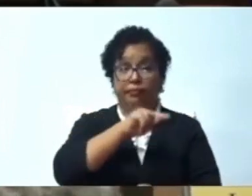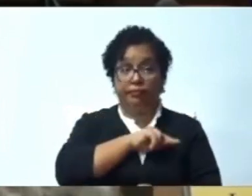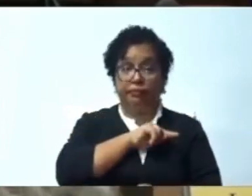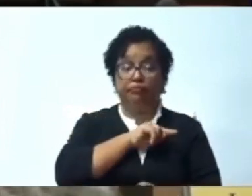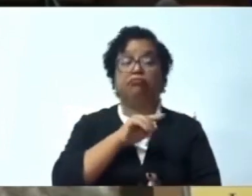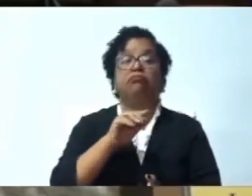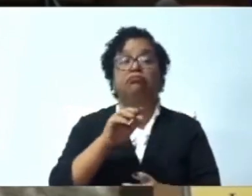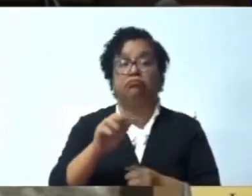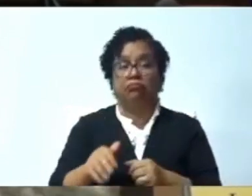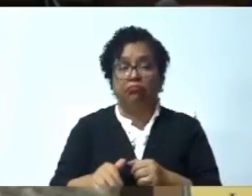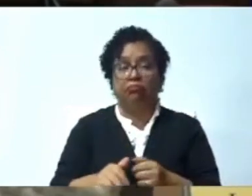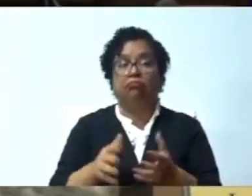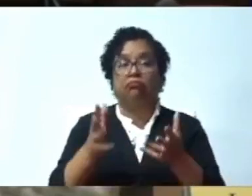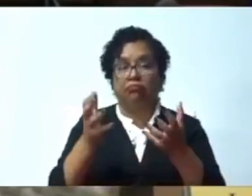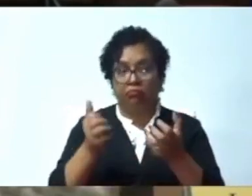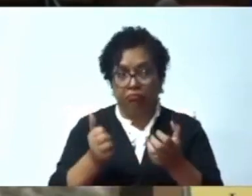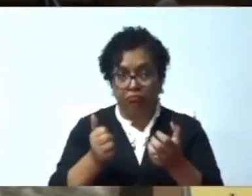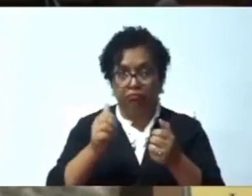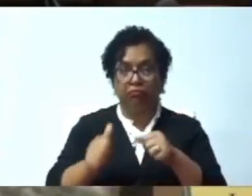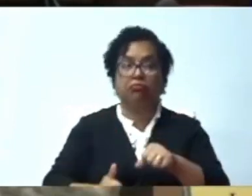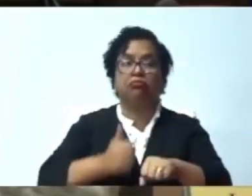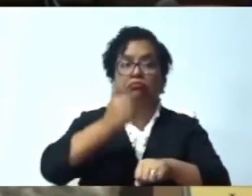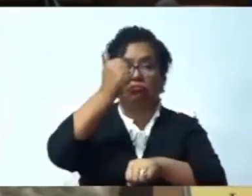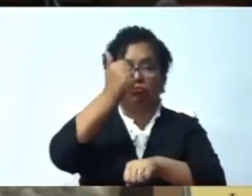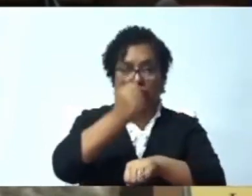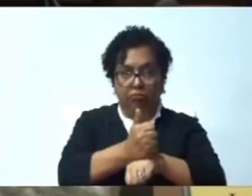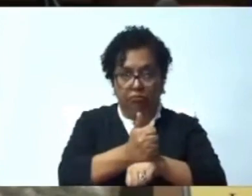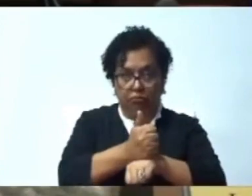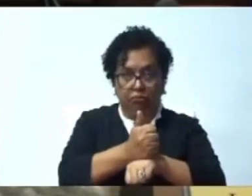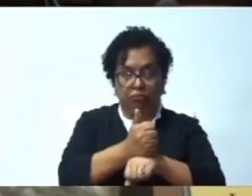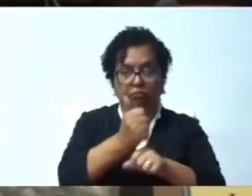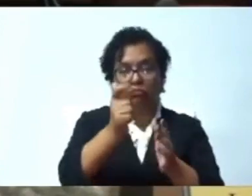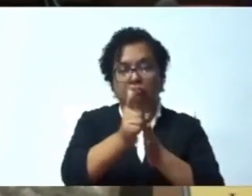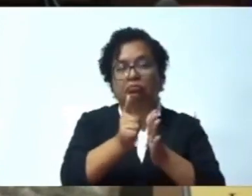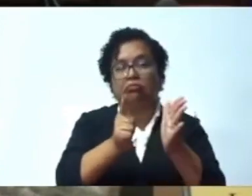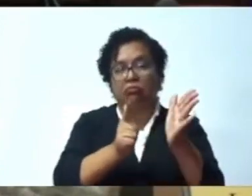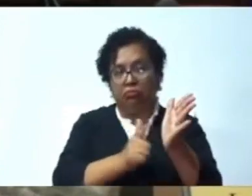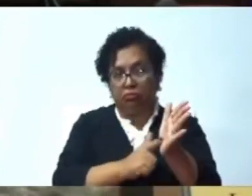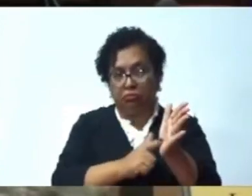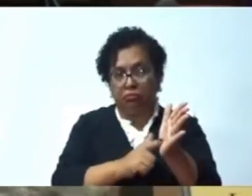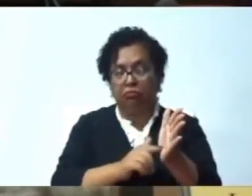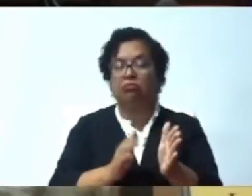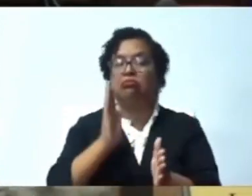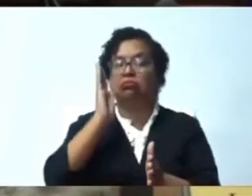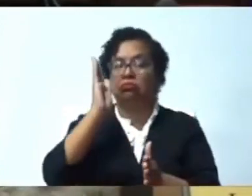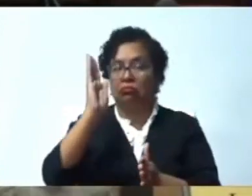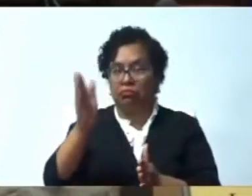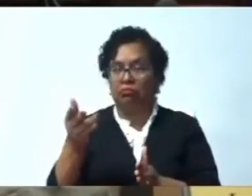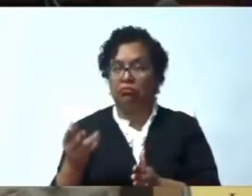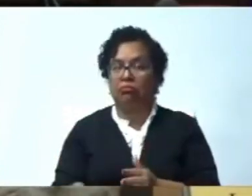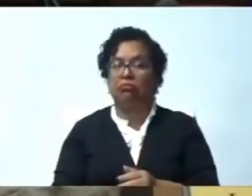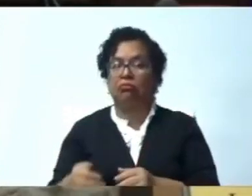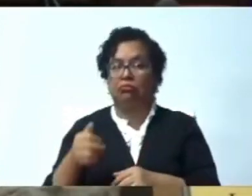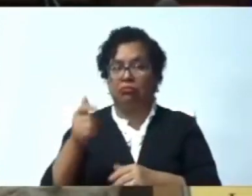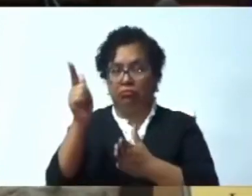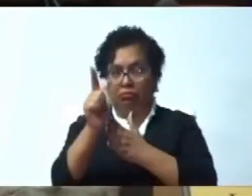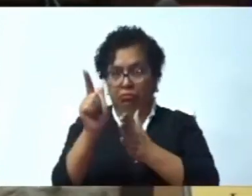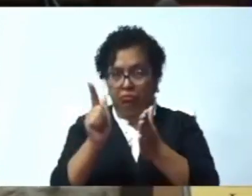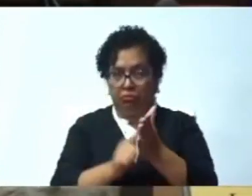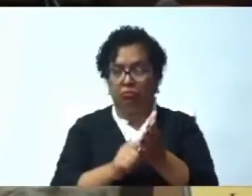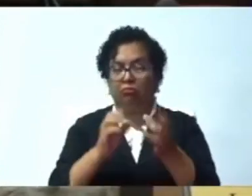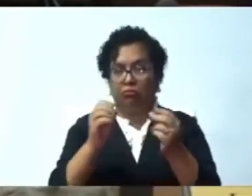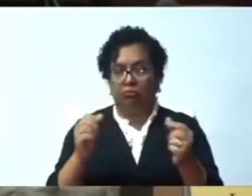y la que vamos a eliminar. Vamos a estar claros en dos tipos de competencia. Número uno,